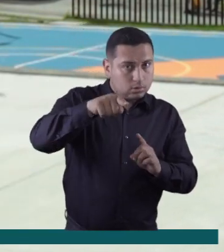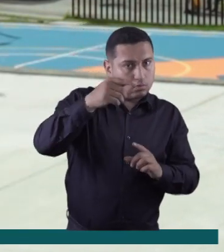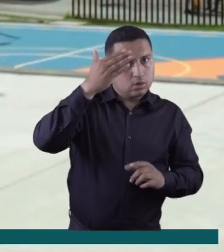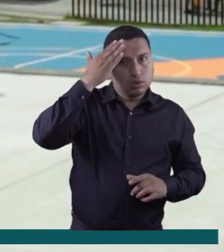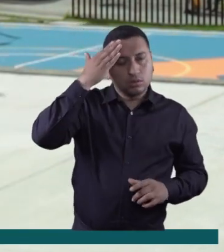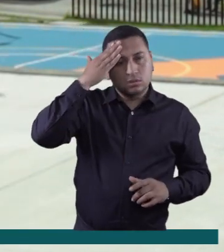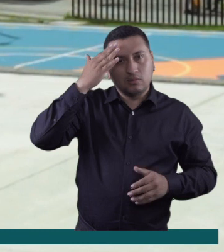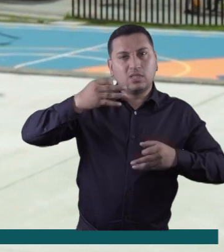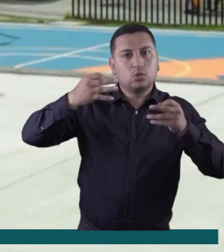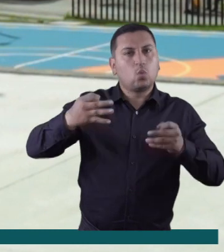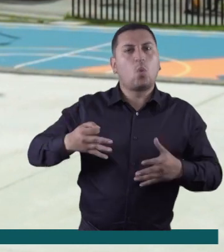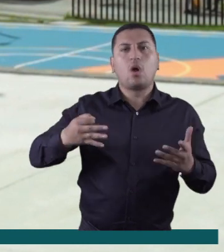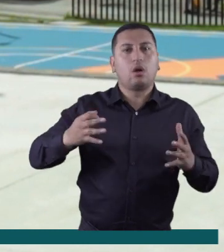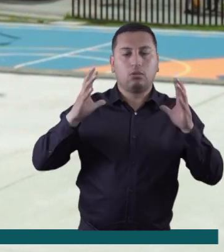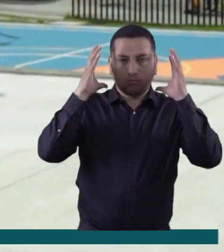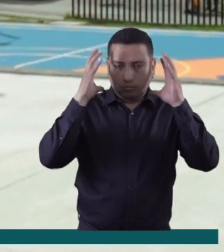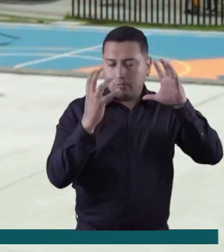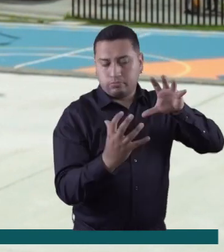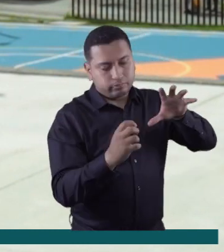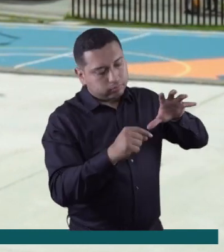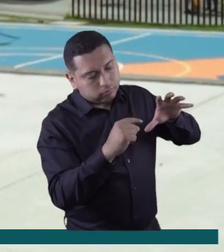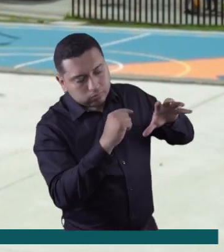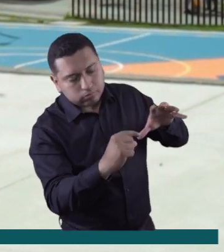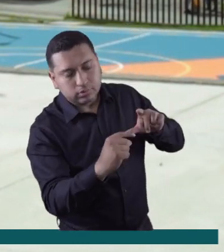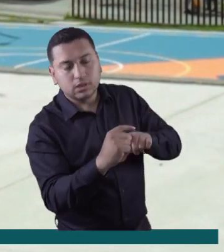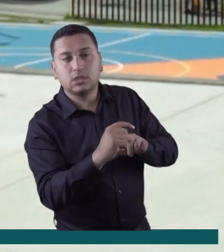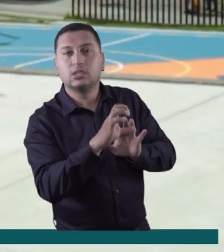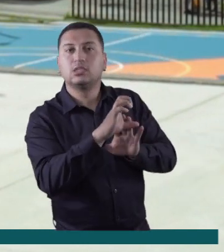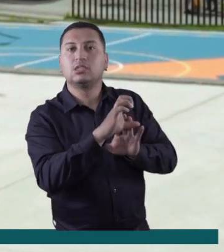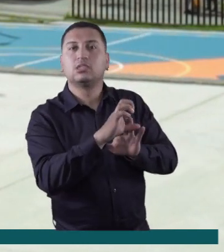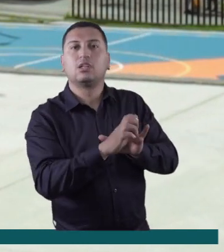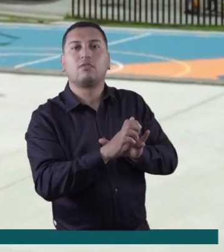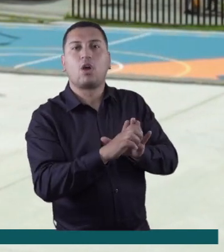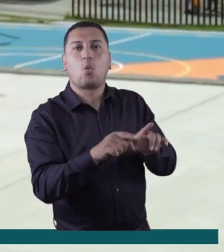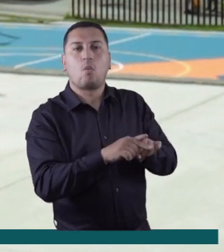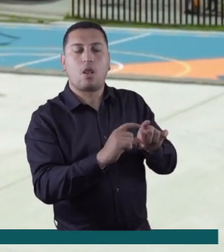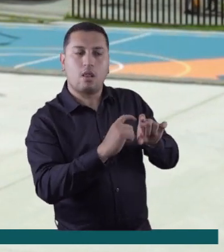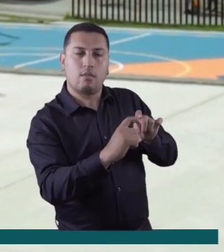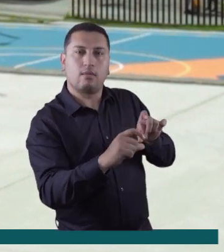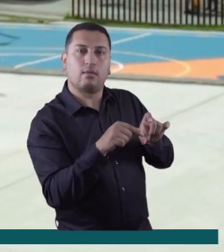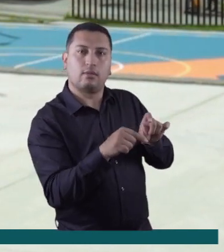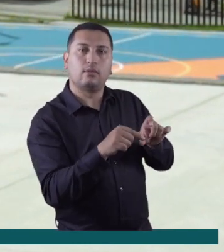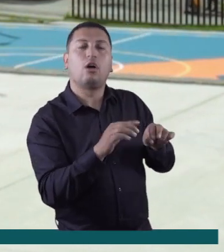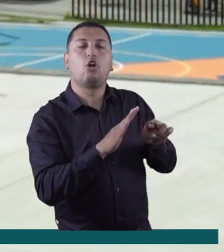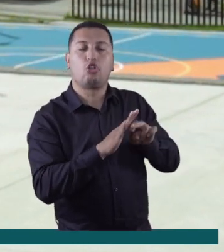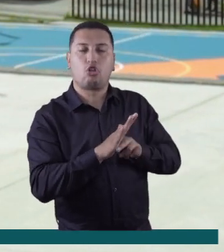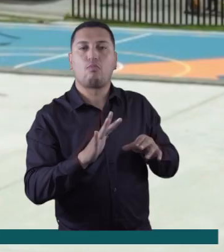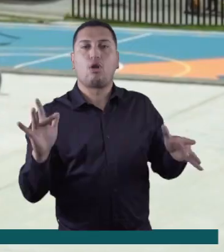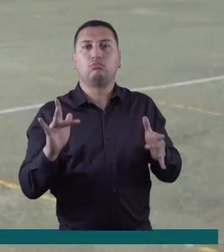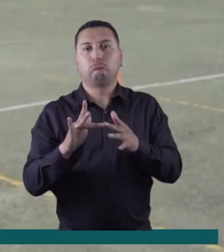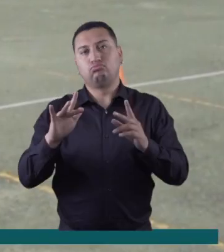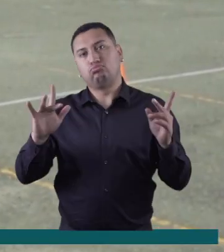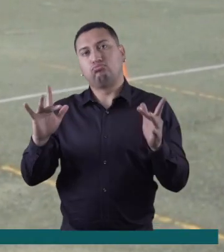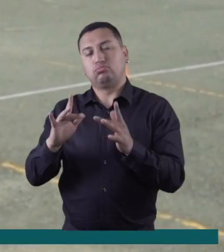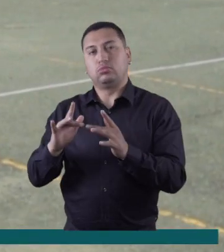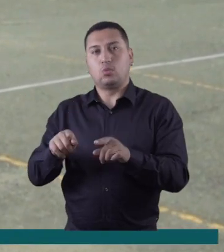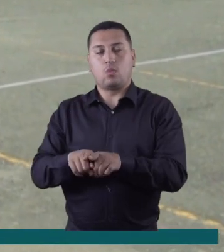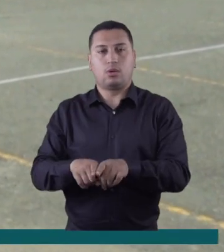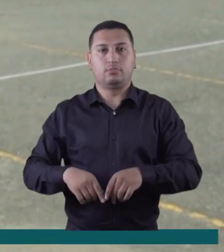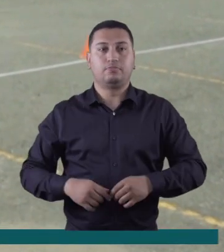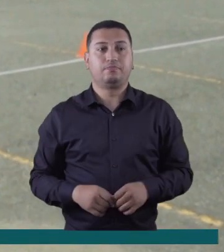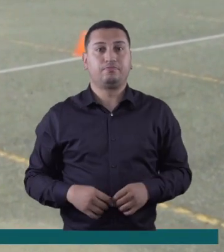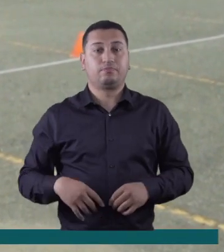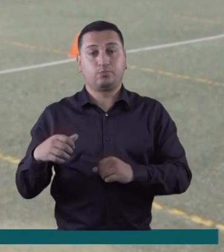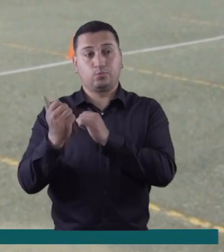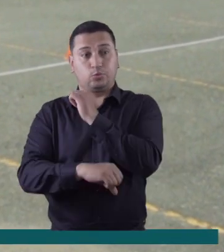pero para que sea realmente seguro, debe tener una certificación impresa en la parte posterior. En Boyacá,